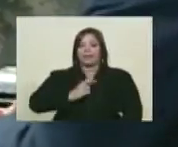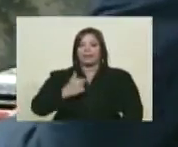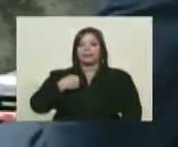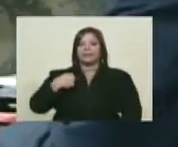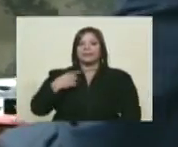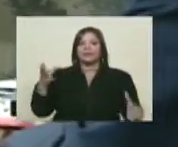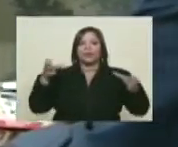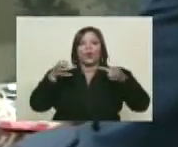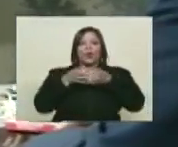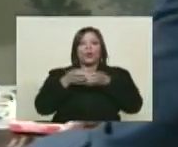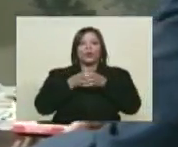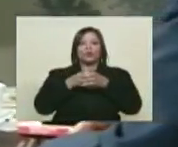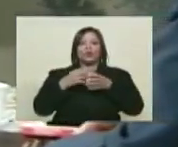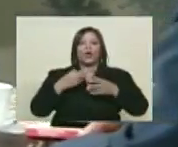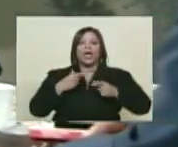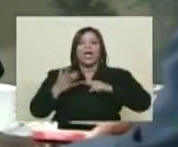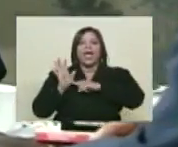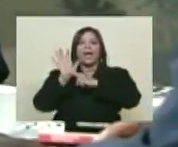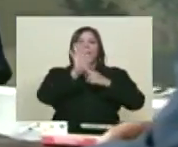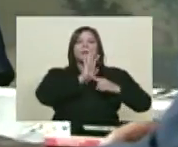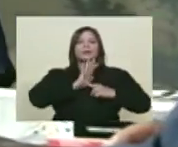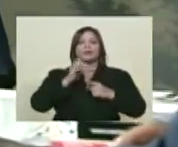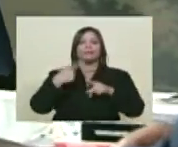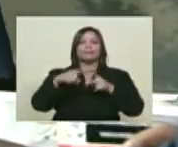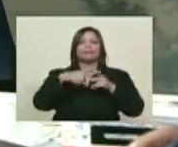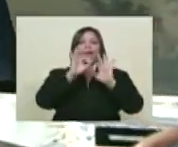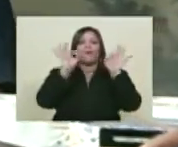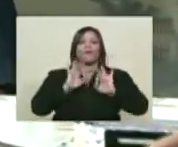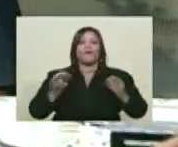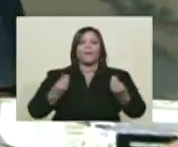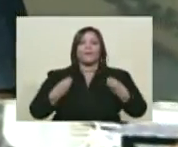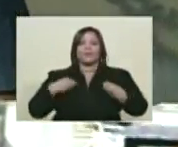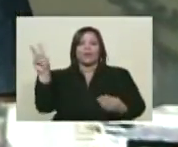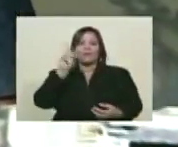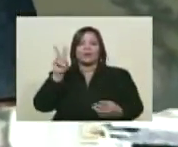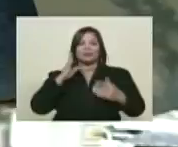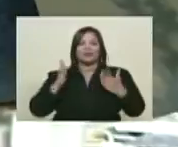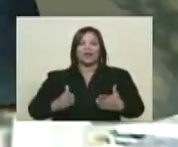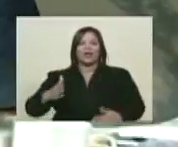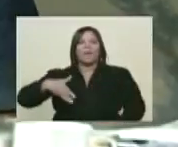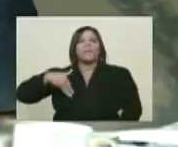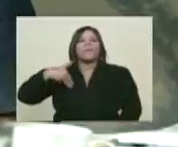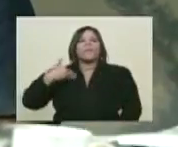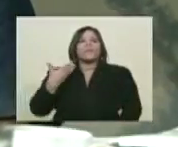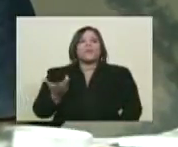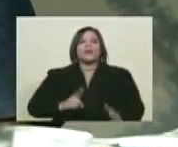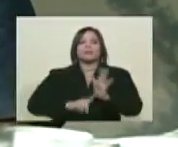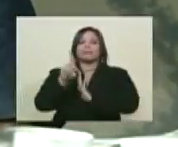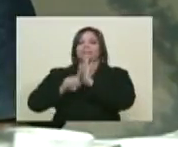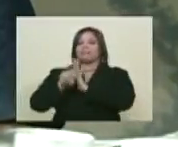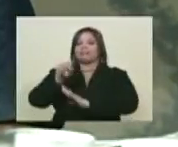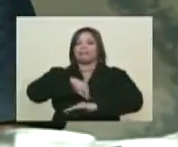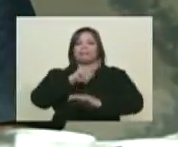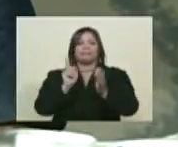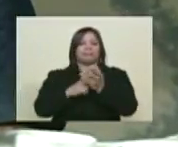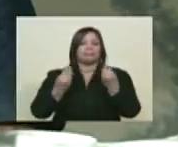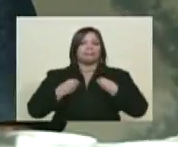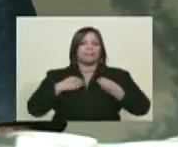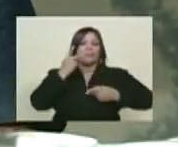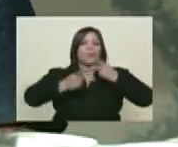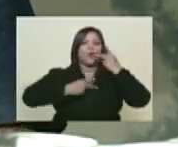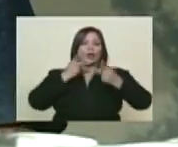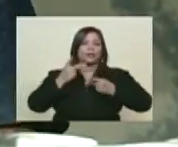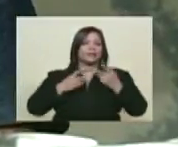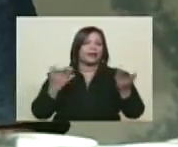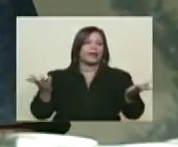conjunto de expresiones en los cuales los venezolanos hemos podido desarrollar toda la vida política, ¿no?